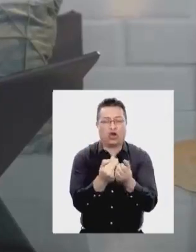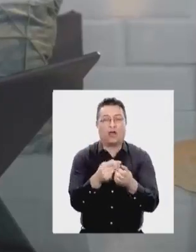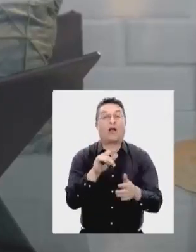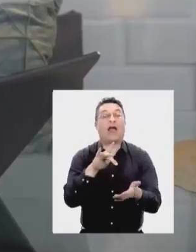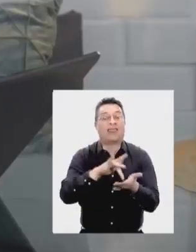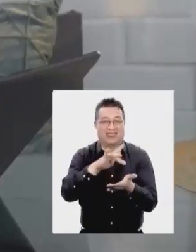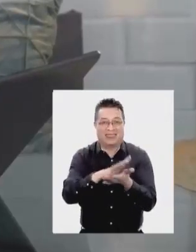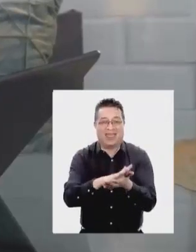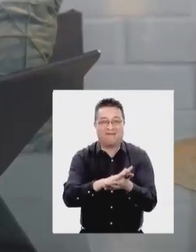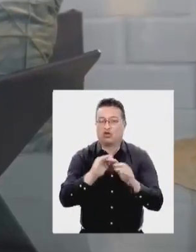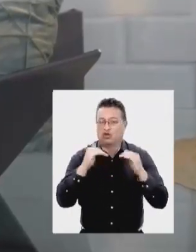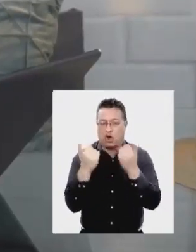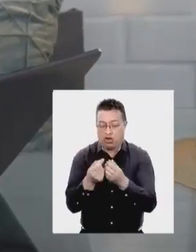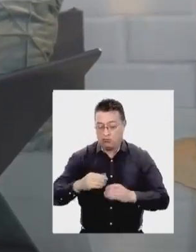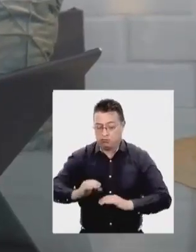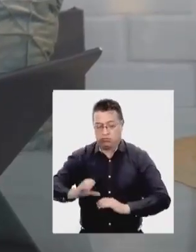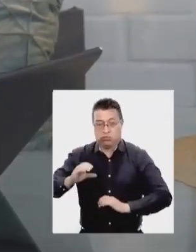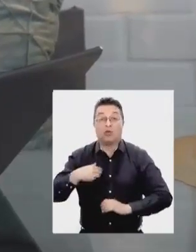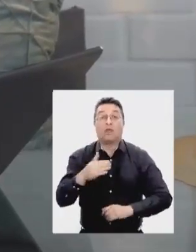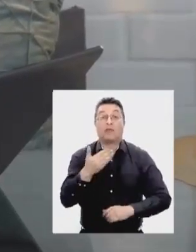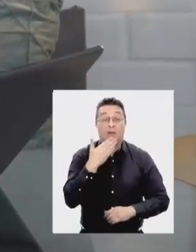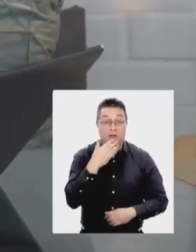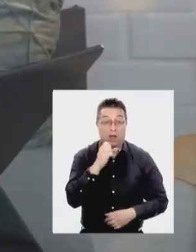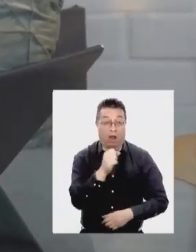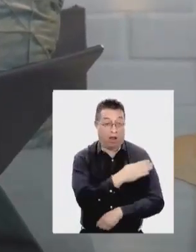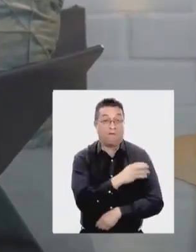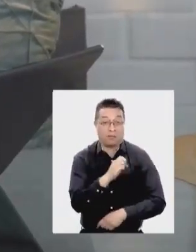incluso los fondos de pensiones.